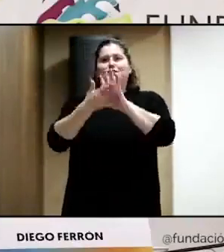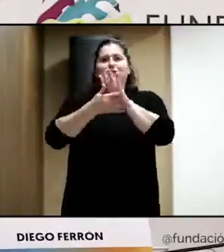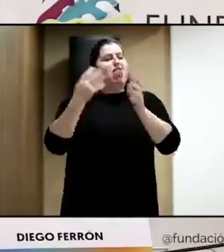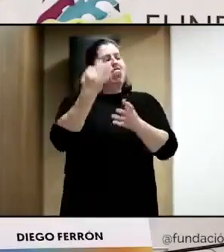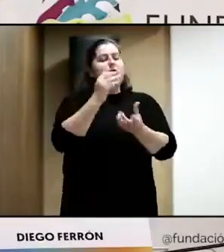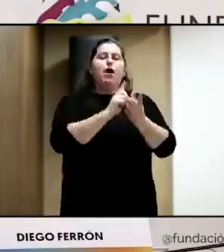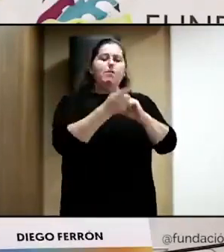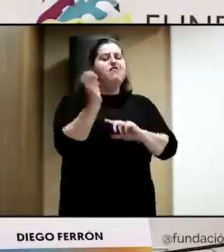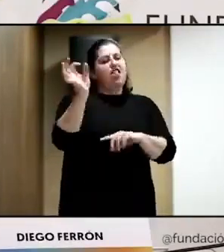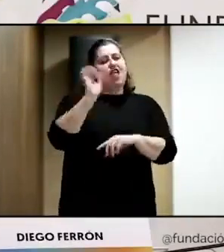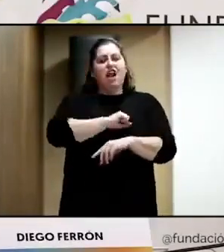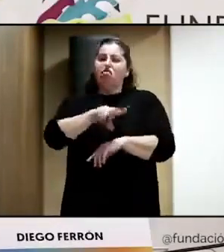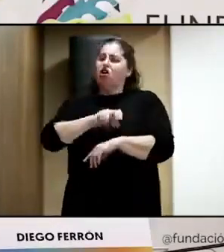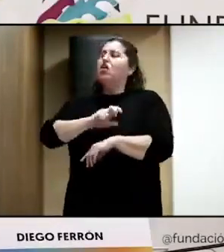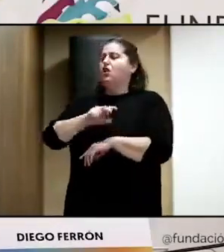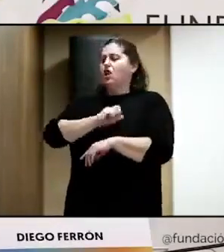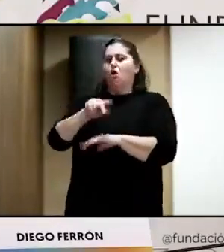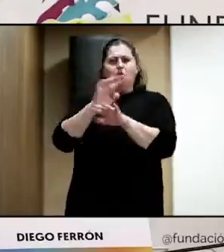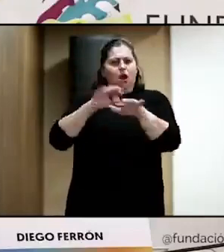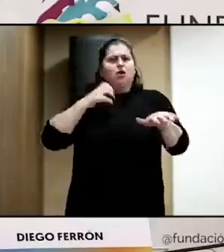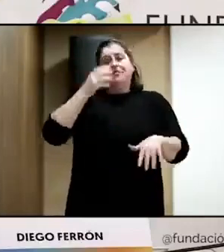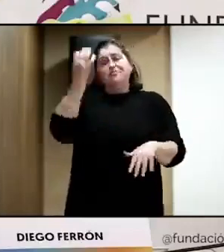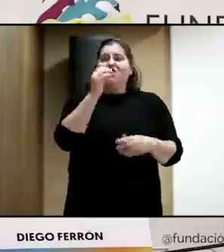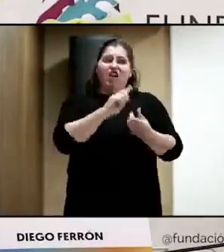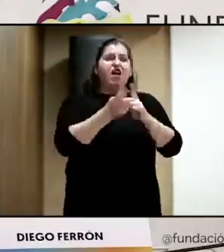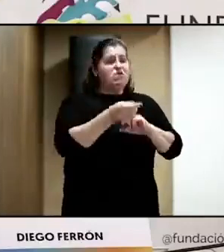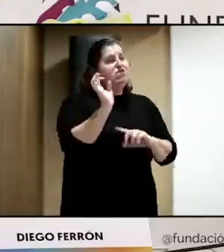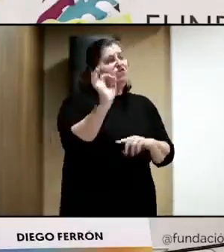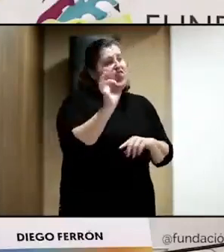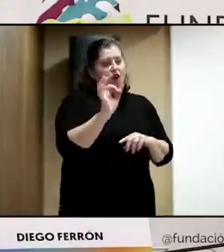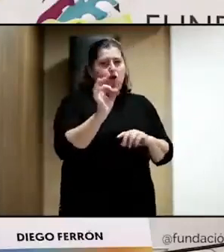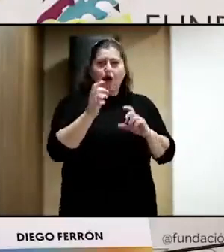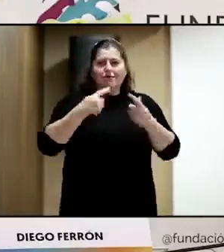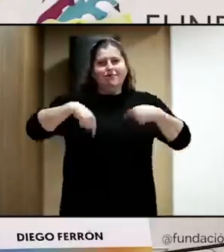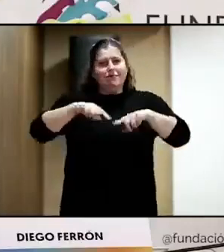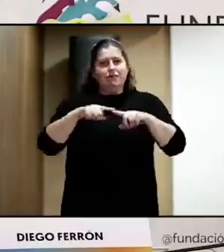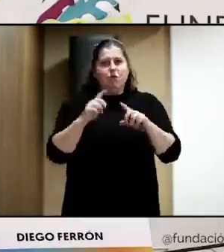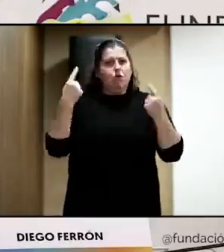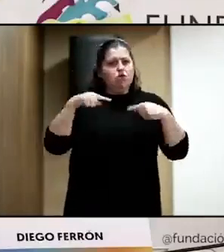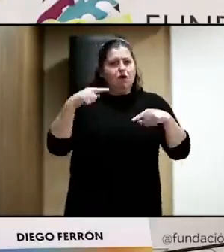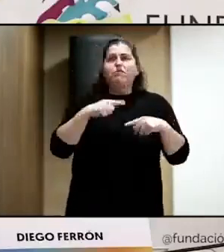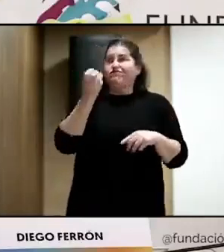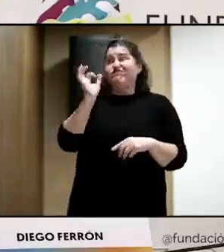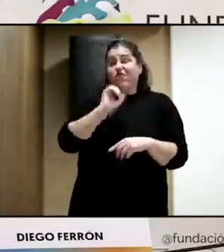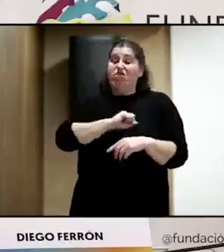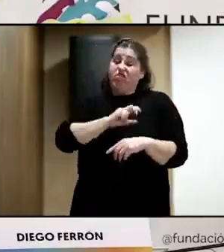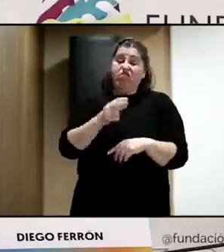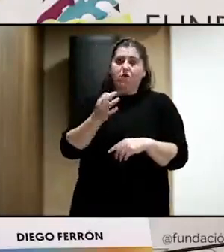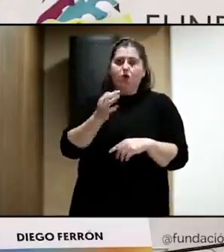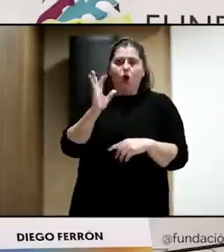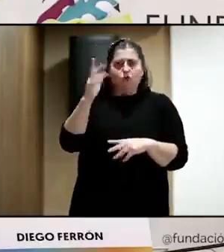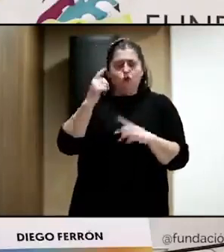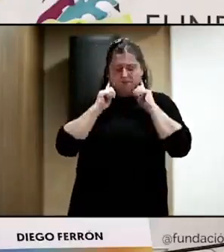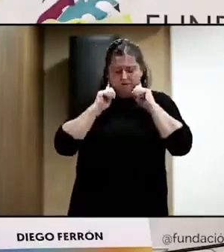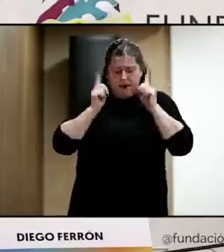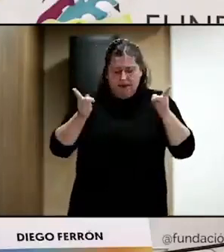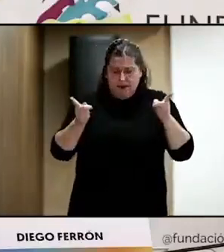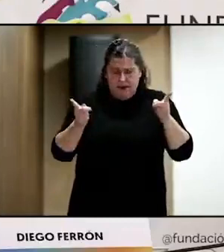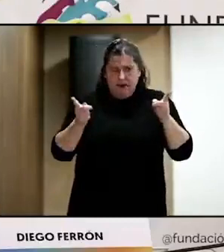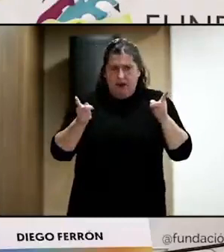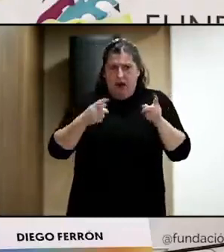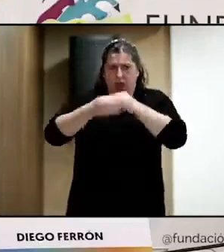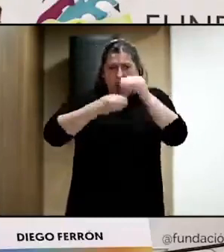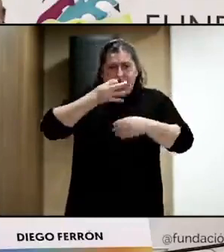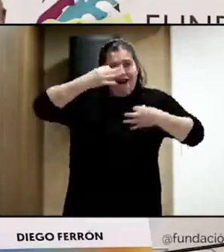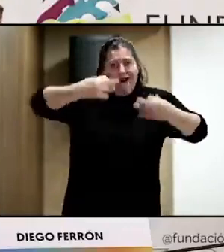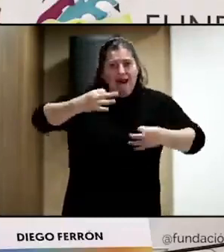cambiar lo hace todo el mundo, lo hacemos la mayoría de los que estamos en este circuito, pero implementarlo y arriesgarse con todo lo que eso conlleva, pues